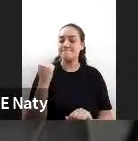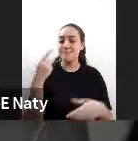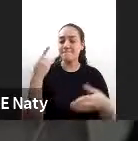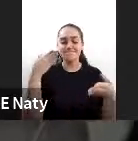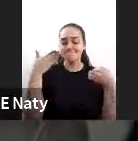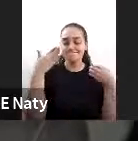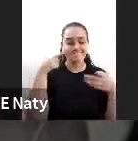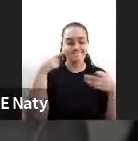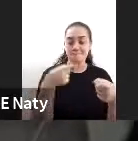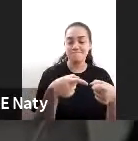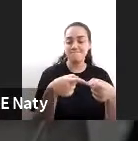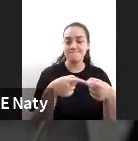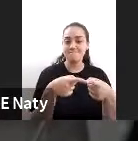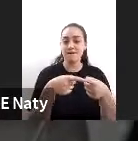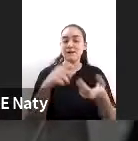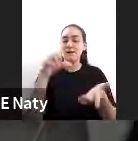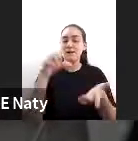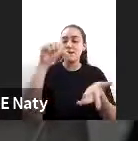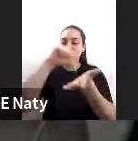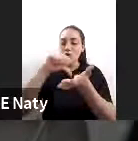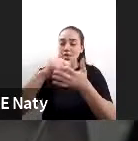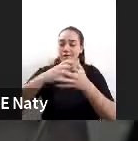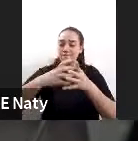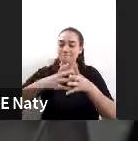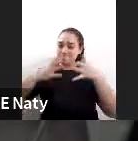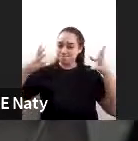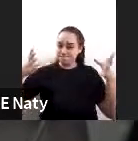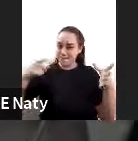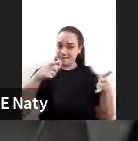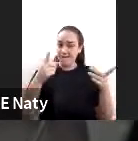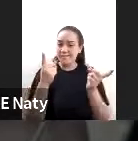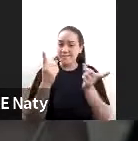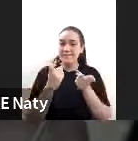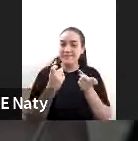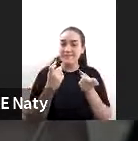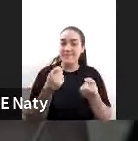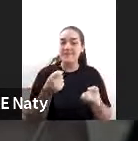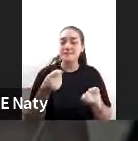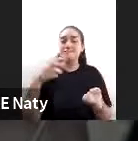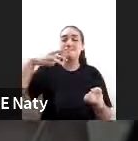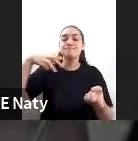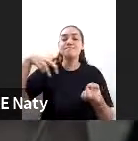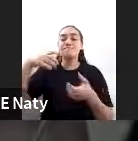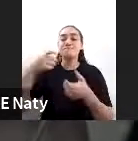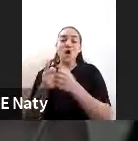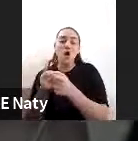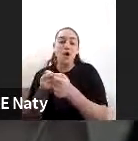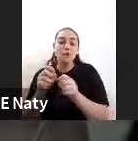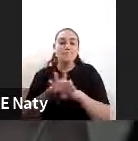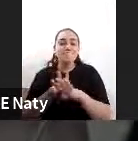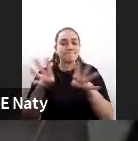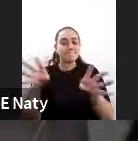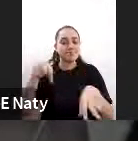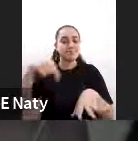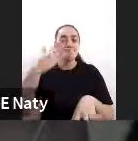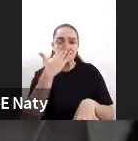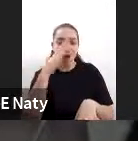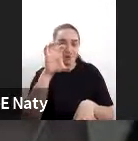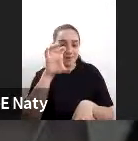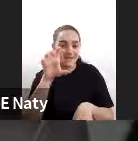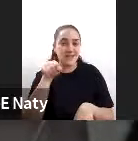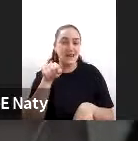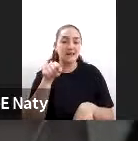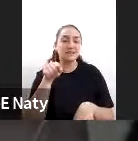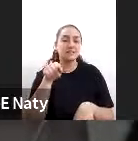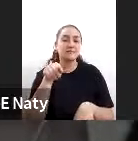grandes ciudades pero por la necesidad del despliegue móvil también va cubriendo cada vez más el territorio provincial es otro de las